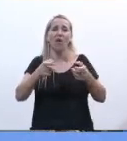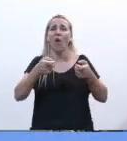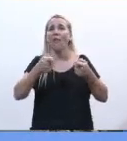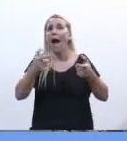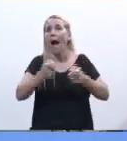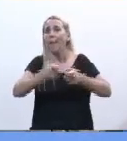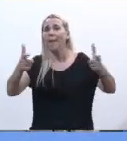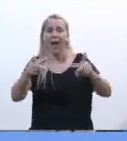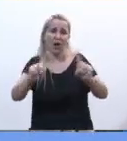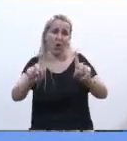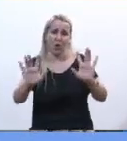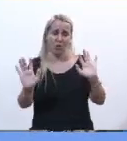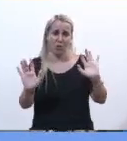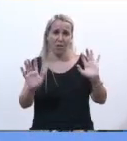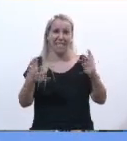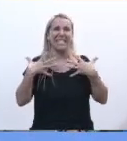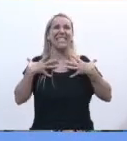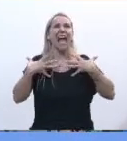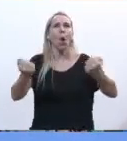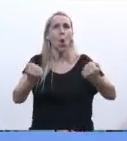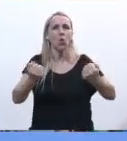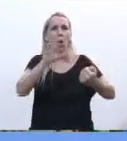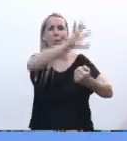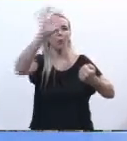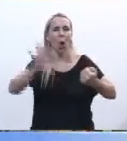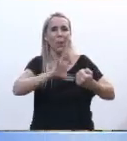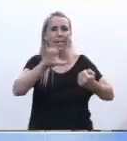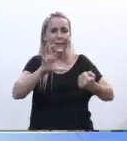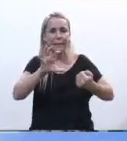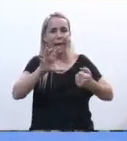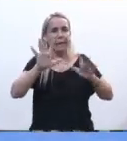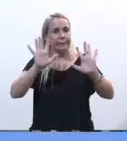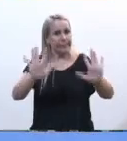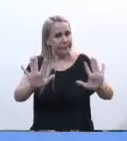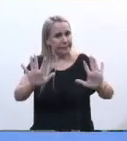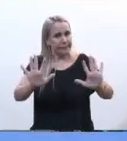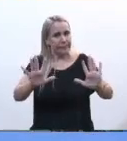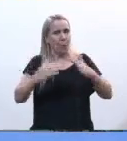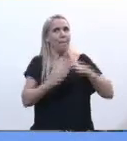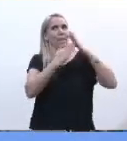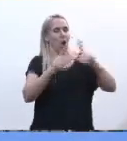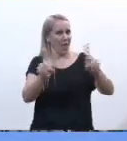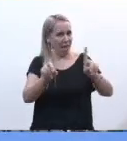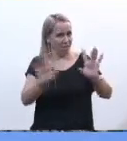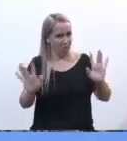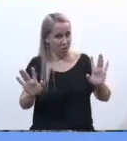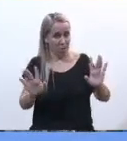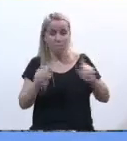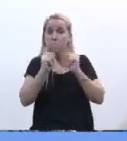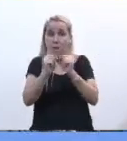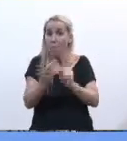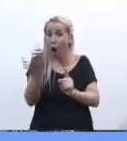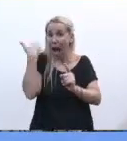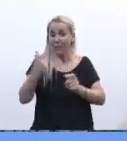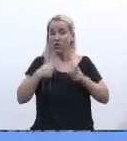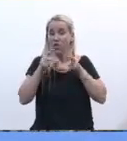certeza a que el aparato de salud de muchas provincias se ponga a poner a esto como una prioridad como lo dije la vez pasada